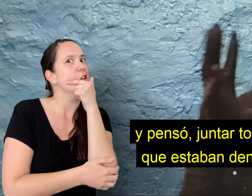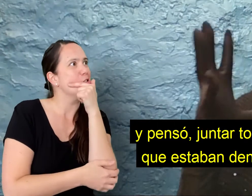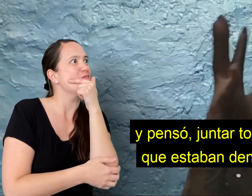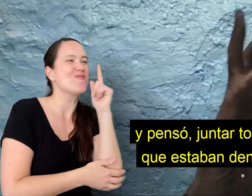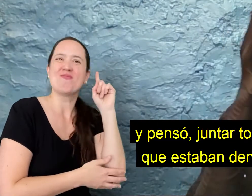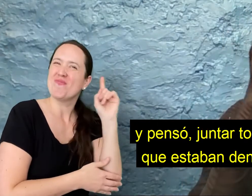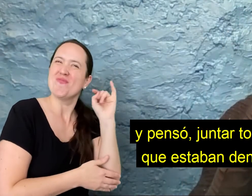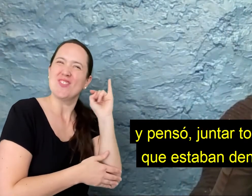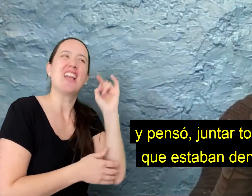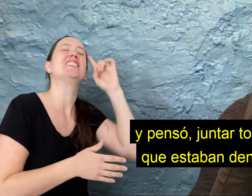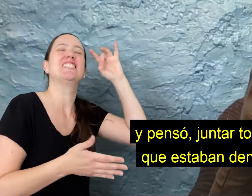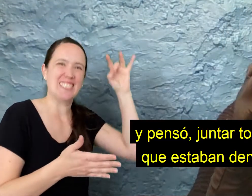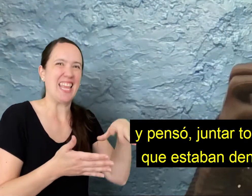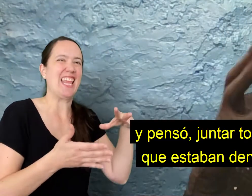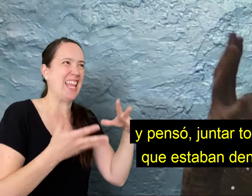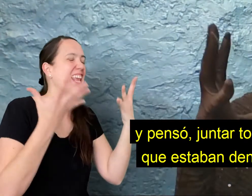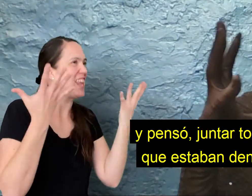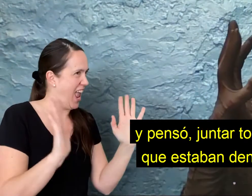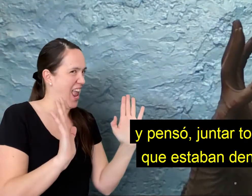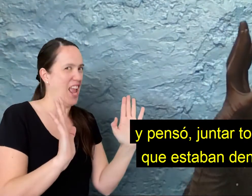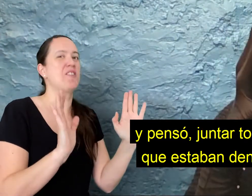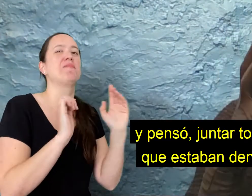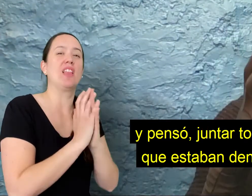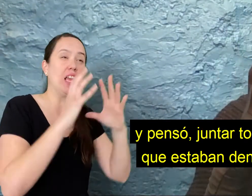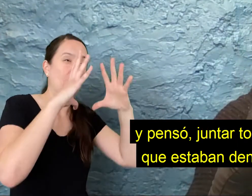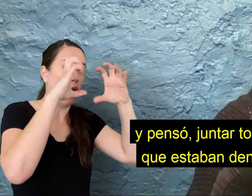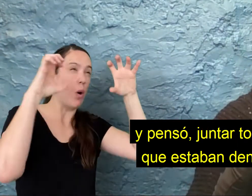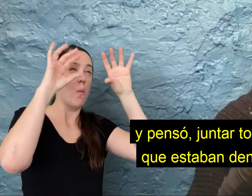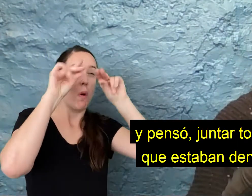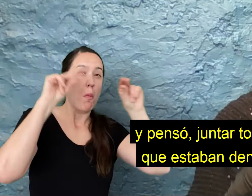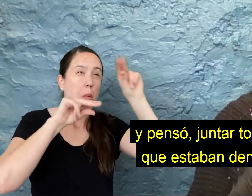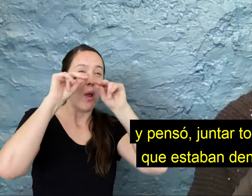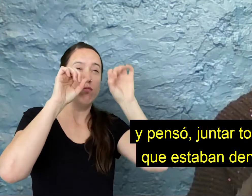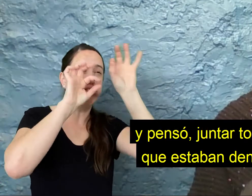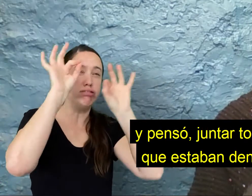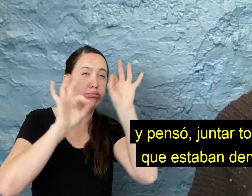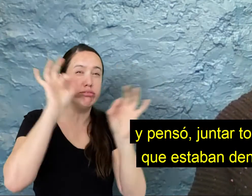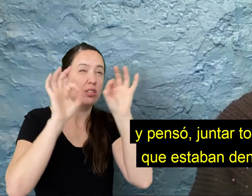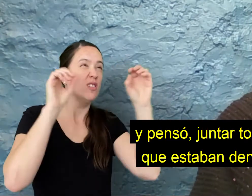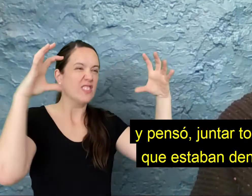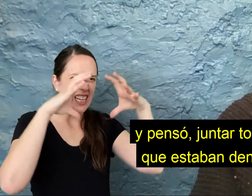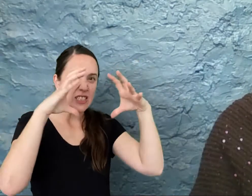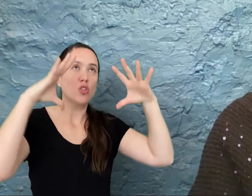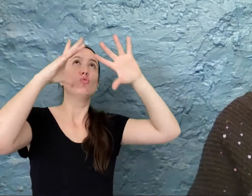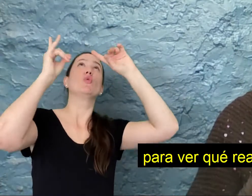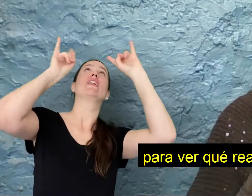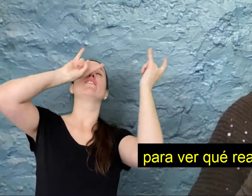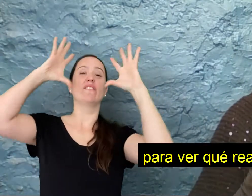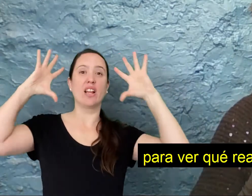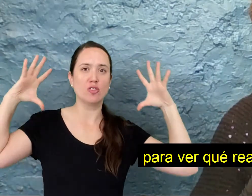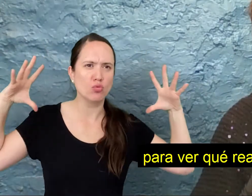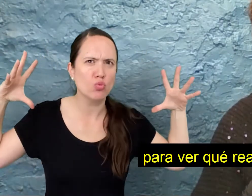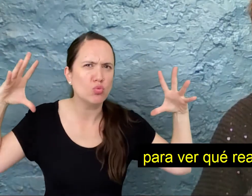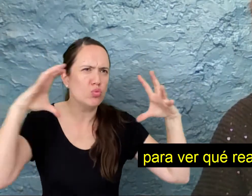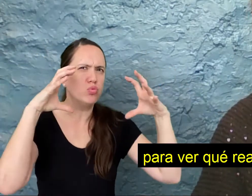juntar y juntar todos esos gases que estaban dentro de la nube para